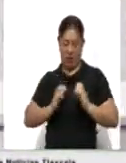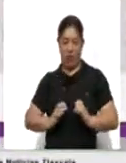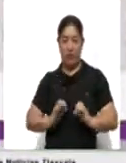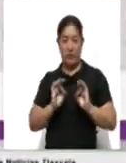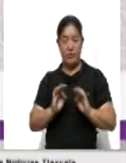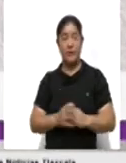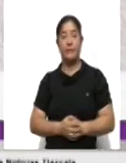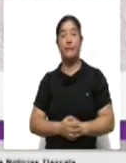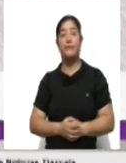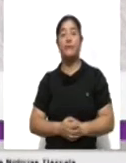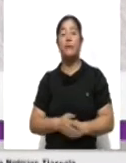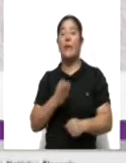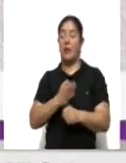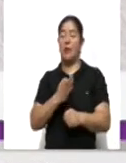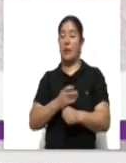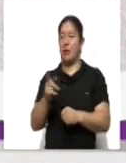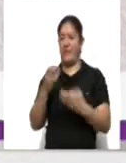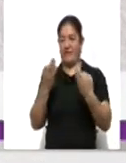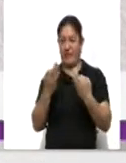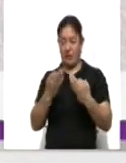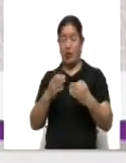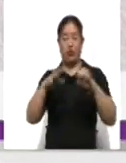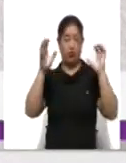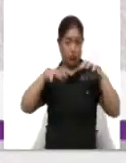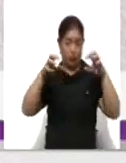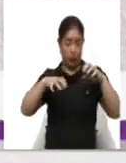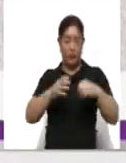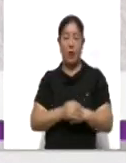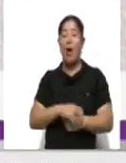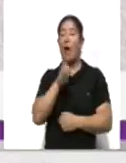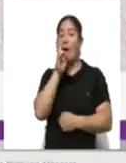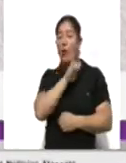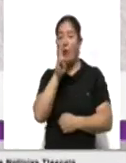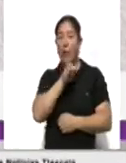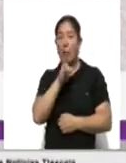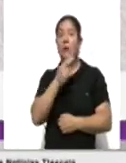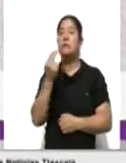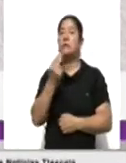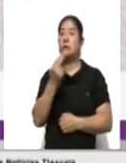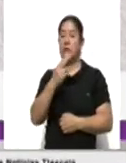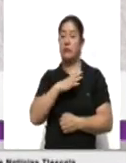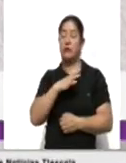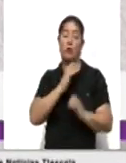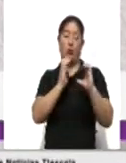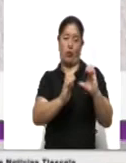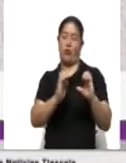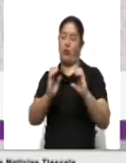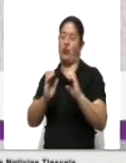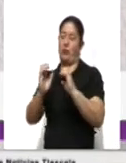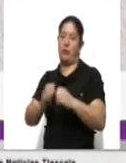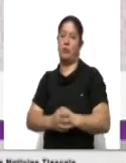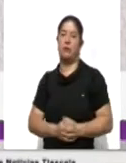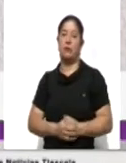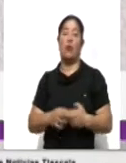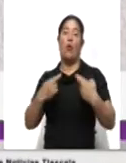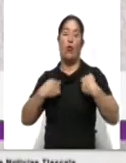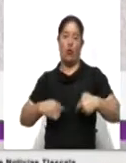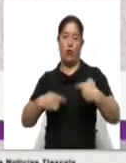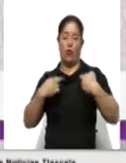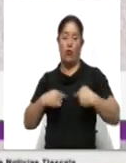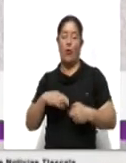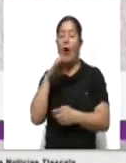estas temporadas de frío, de lluvias y con áreas ventiladas, pues tenemos que estarnos protegiendo con ropa